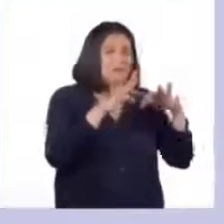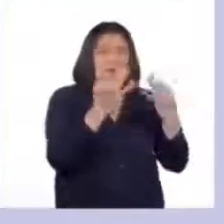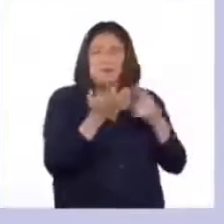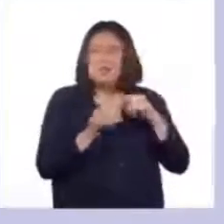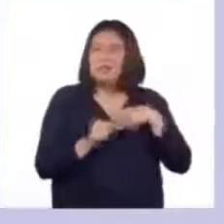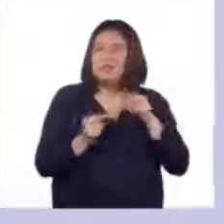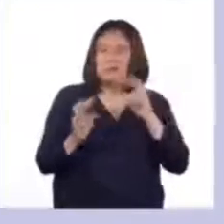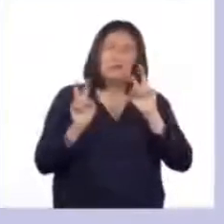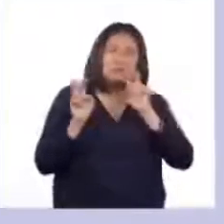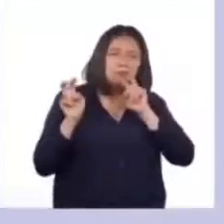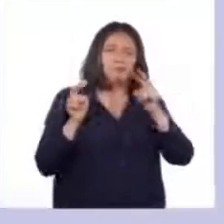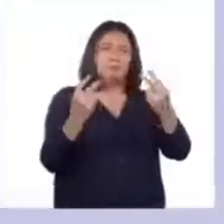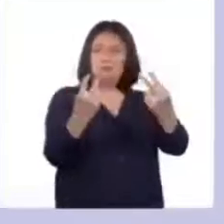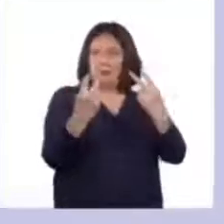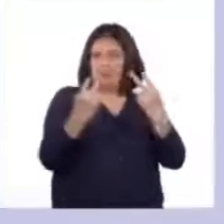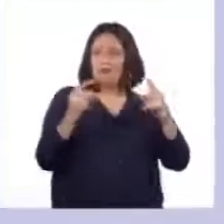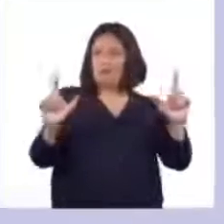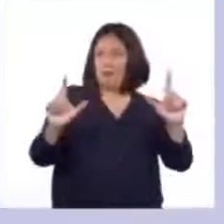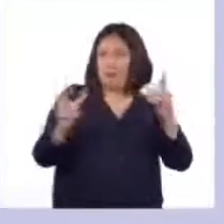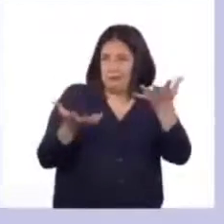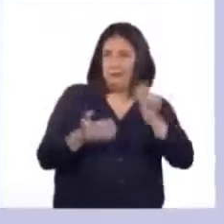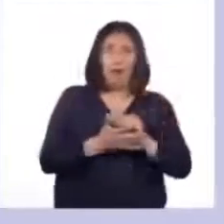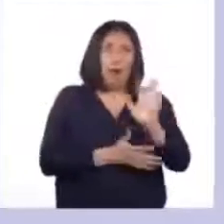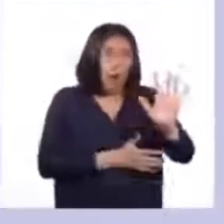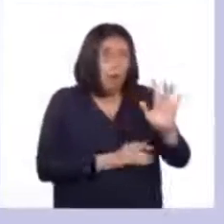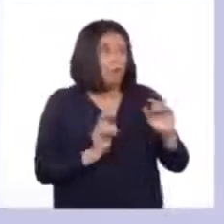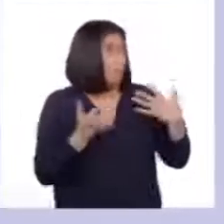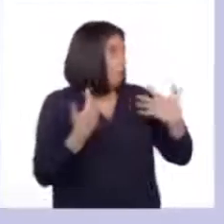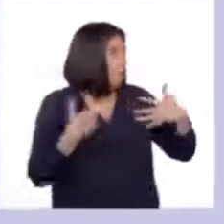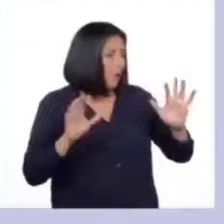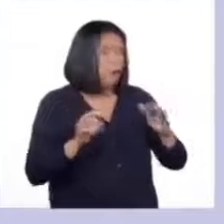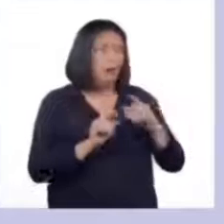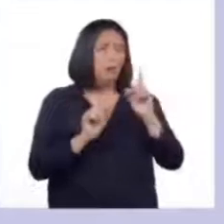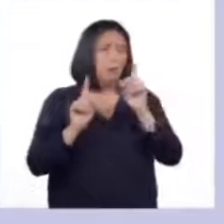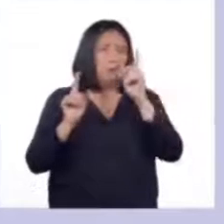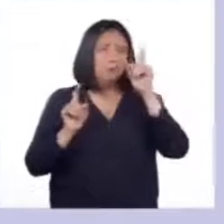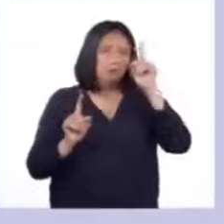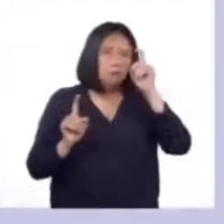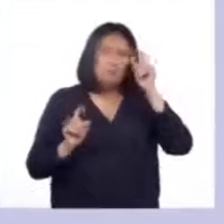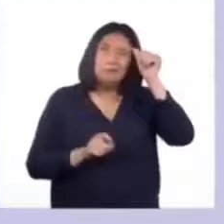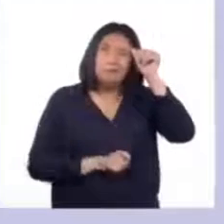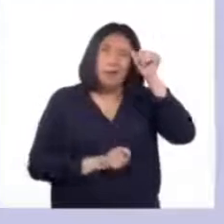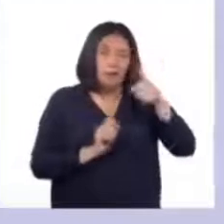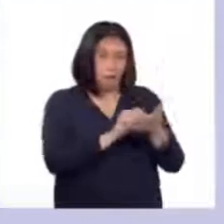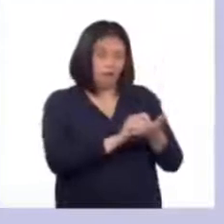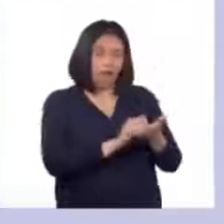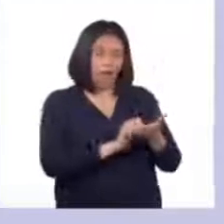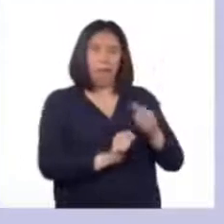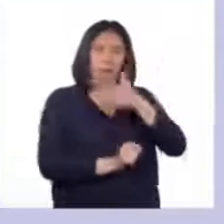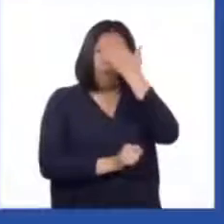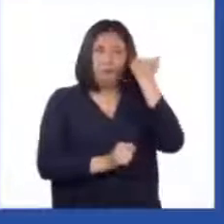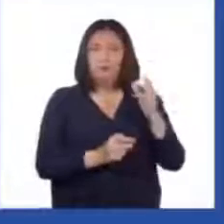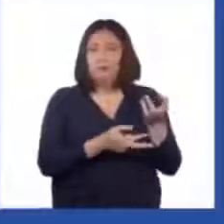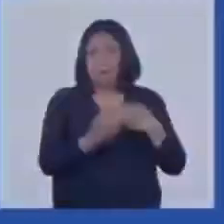con el que estés viendo el programa. Y recuerda, cualquier pregunta, anótala antes que se te olvide. Ahora regresamos.